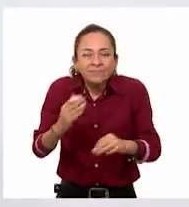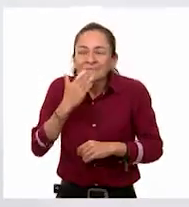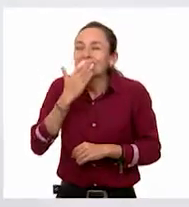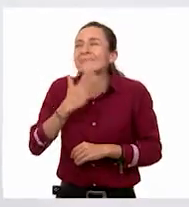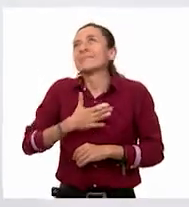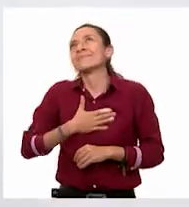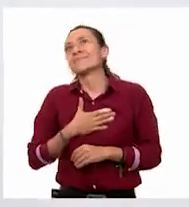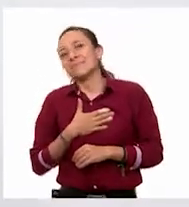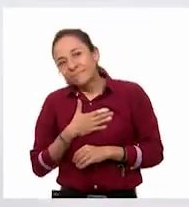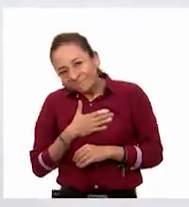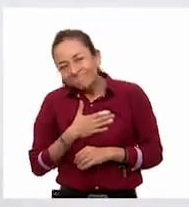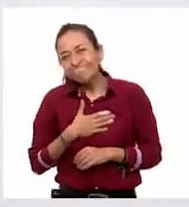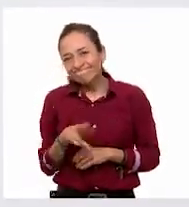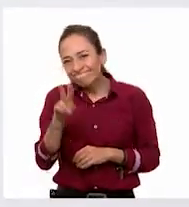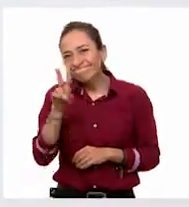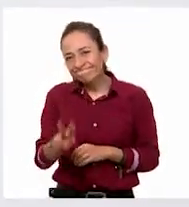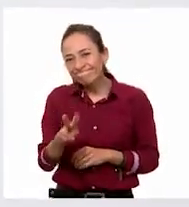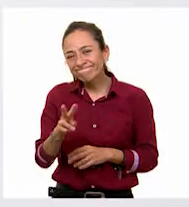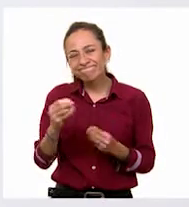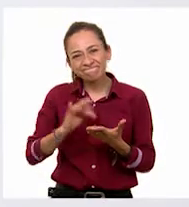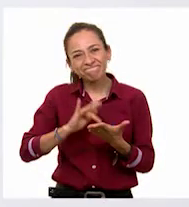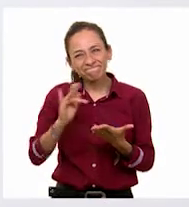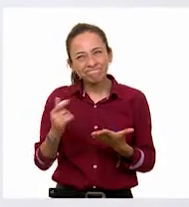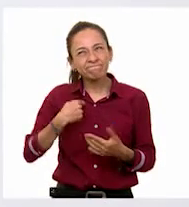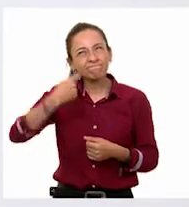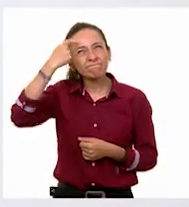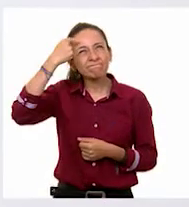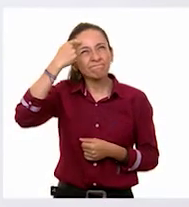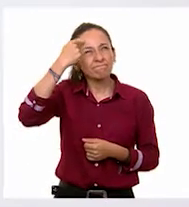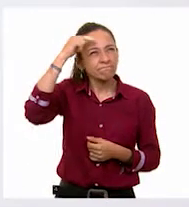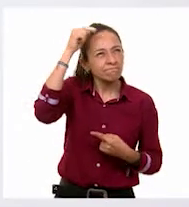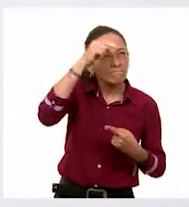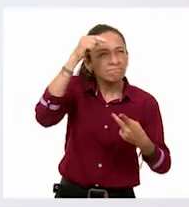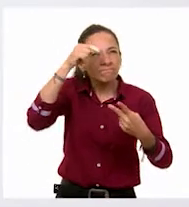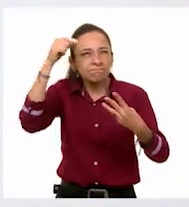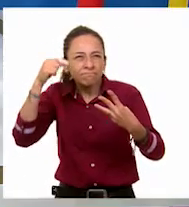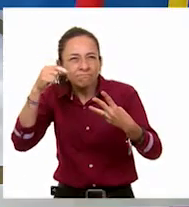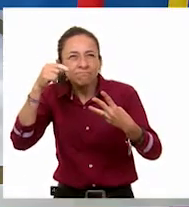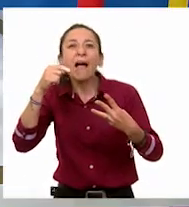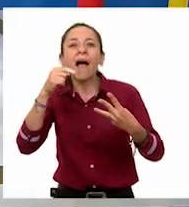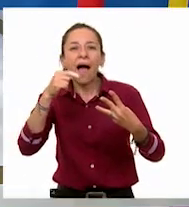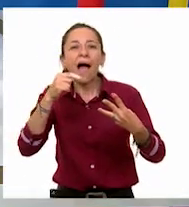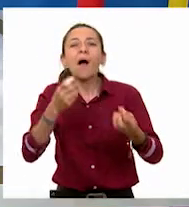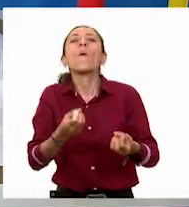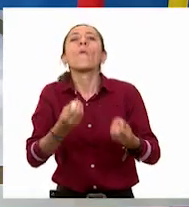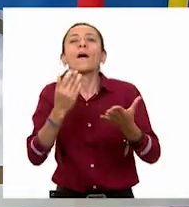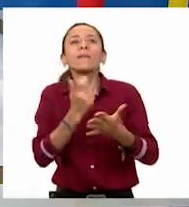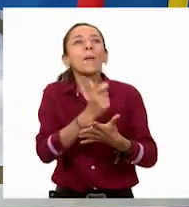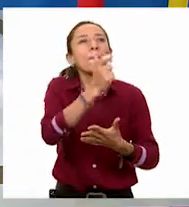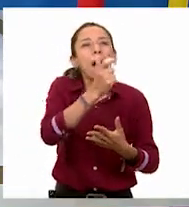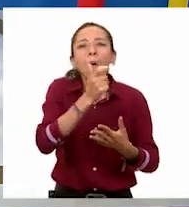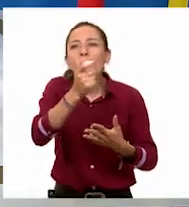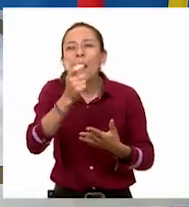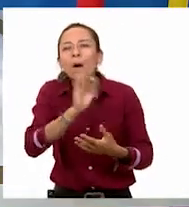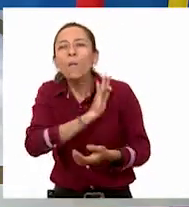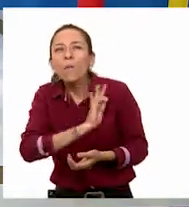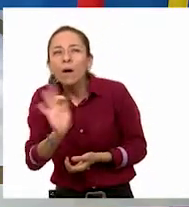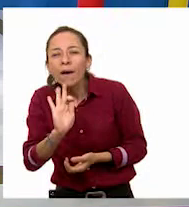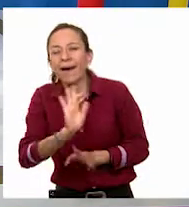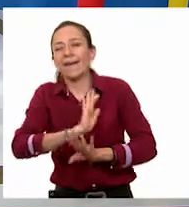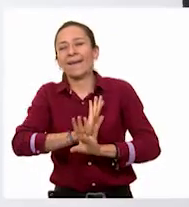muchísimas gracias! Ahora sí, ya sé cuánto tengo que pagar en cada opción que he elegido de las alfombras. Y lo más importante